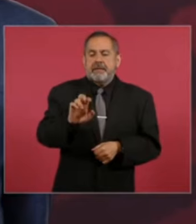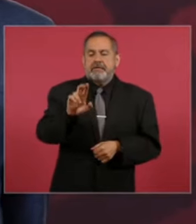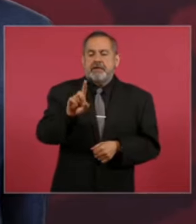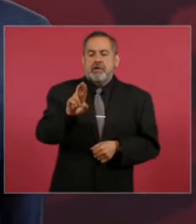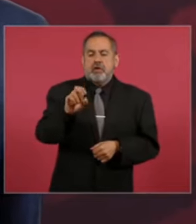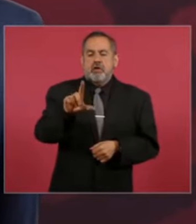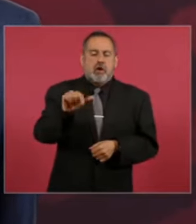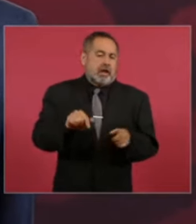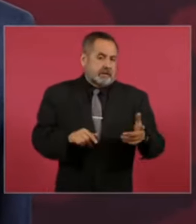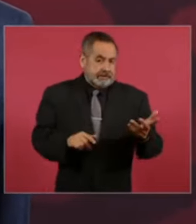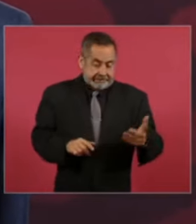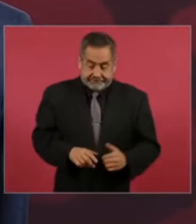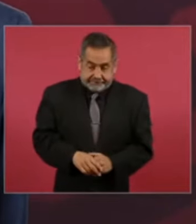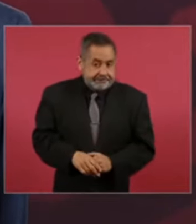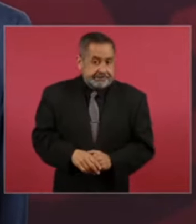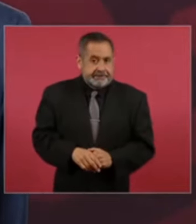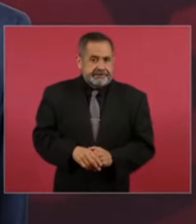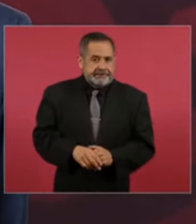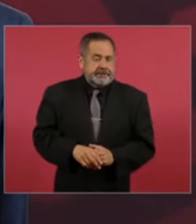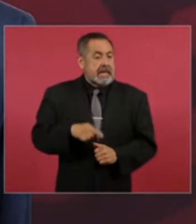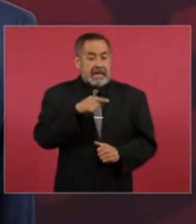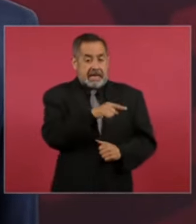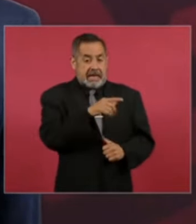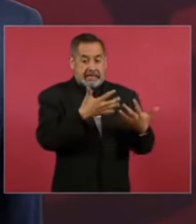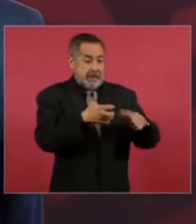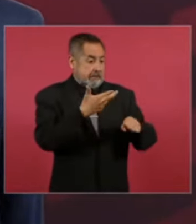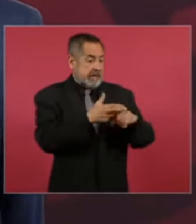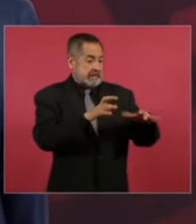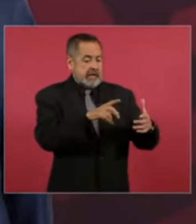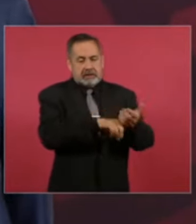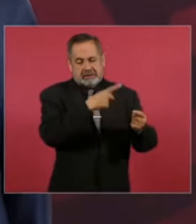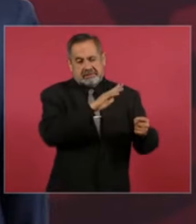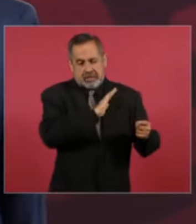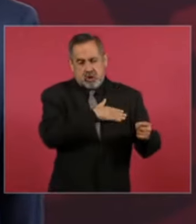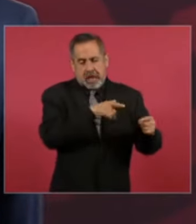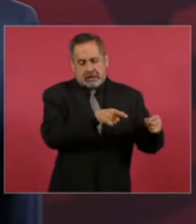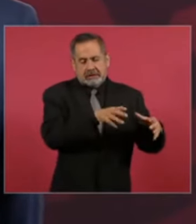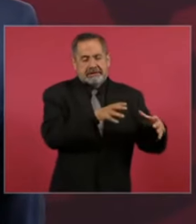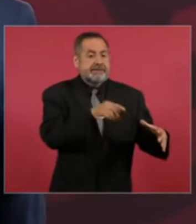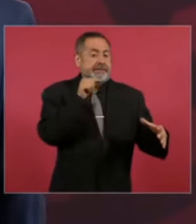porque era una empresa es una empresa